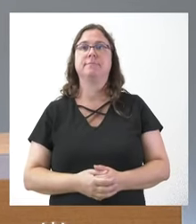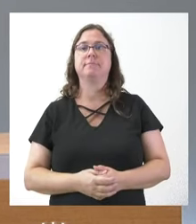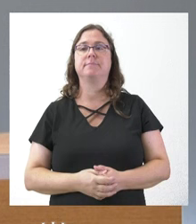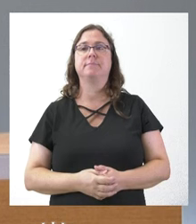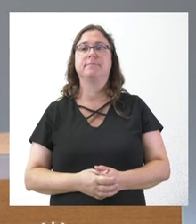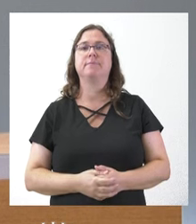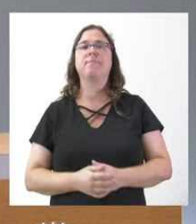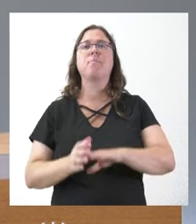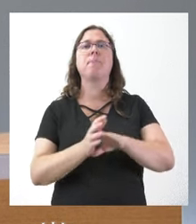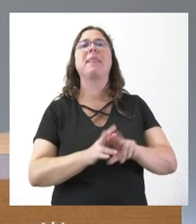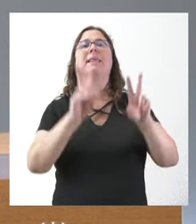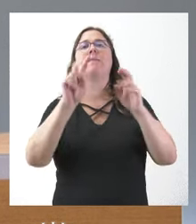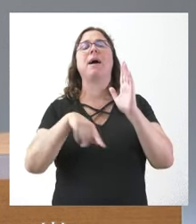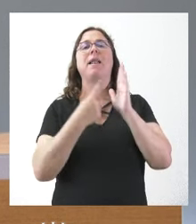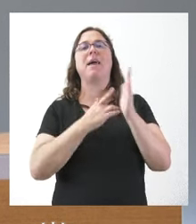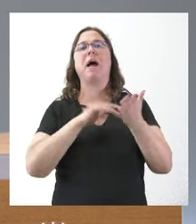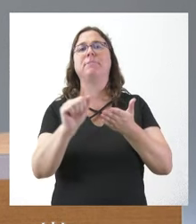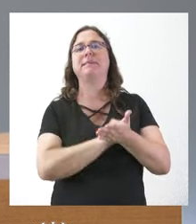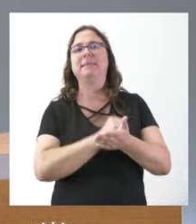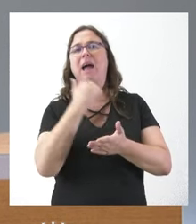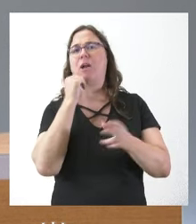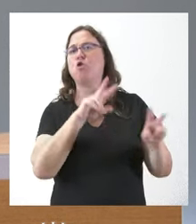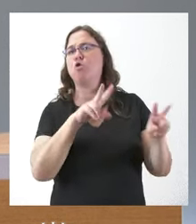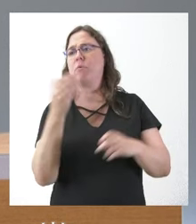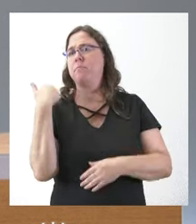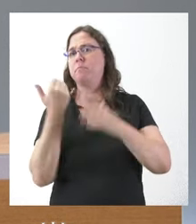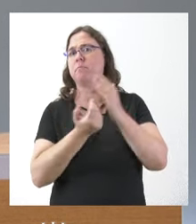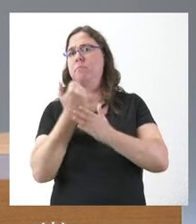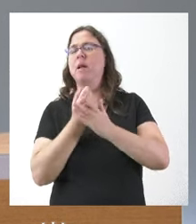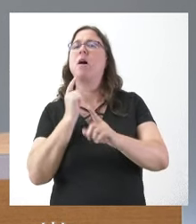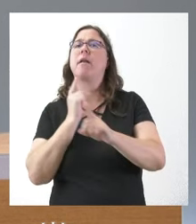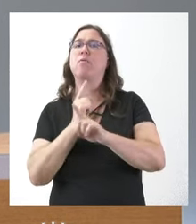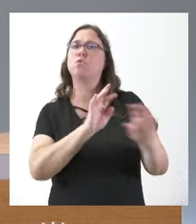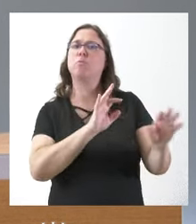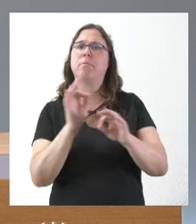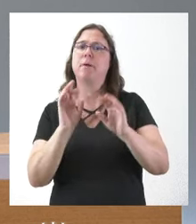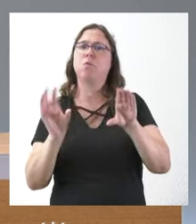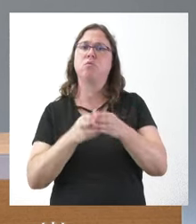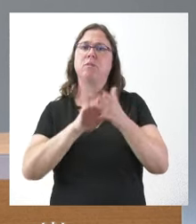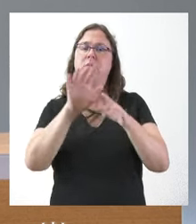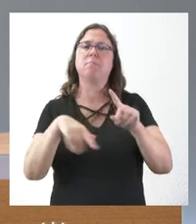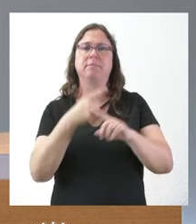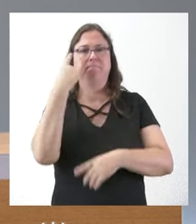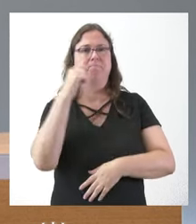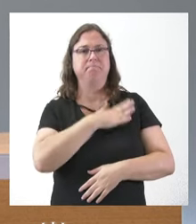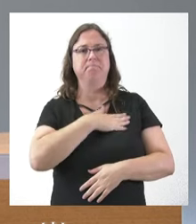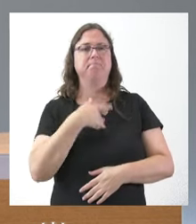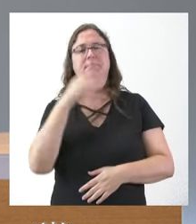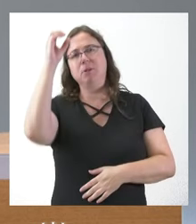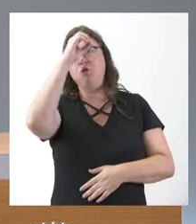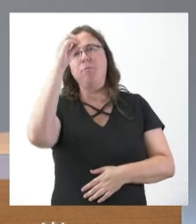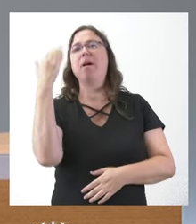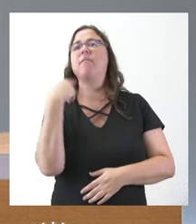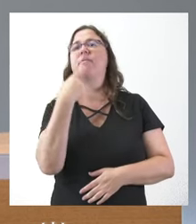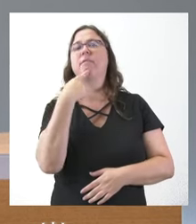Sobre la ley de amnistía, no sé si ha habido alguna novedad en los últimos días sobre el recurso que prepara la Junta. Y también me gustaría saber qué opinan de las palabras ayer del